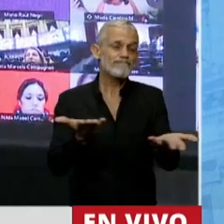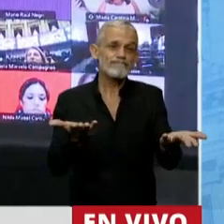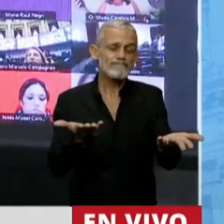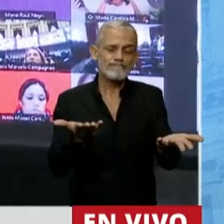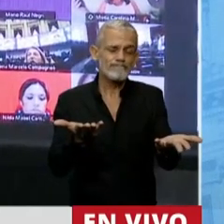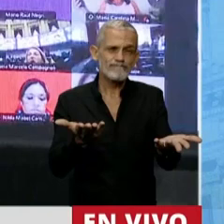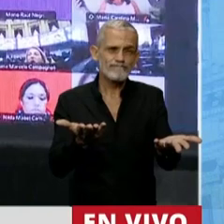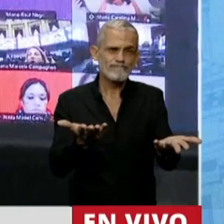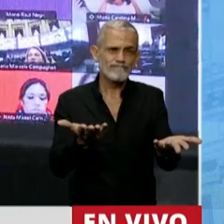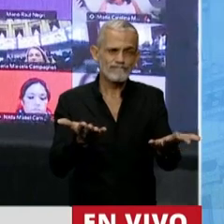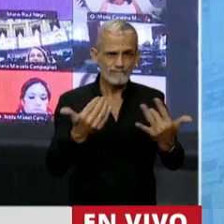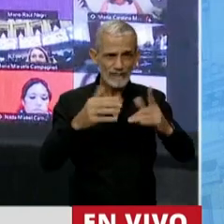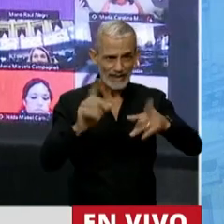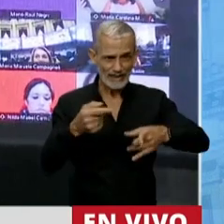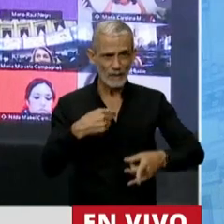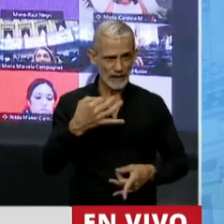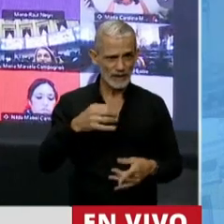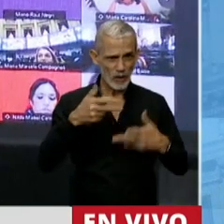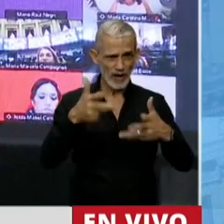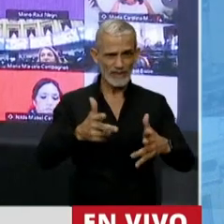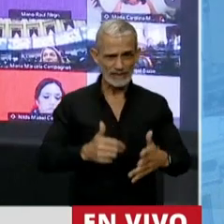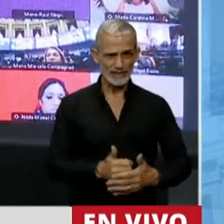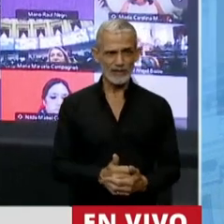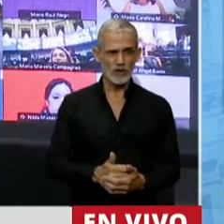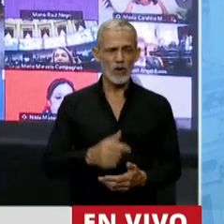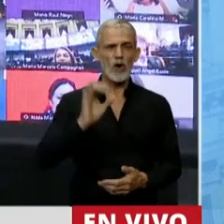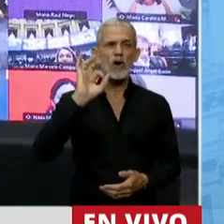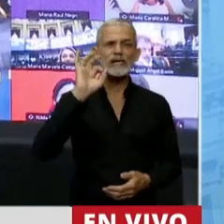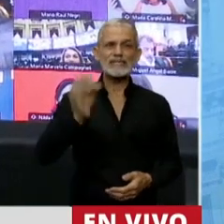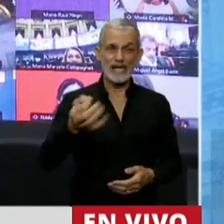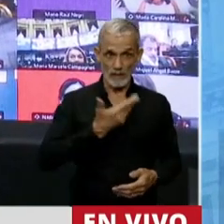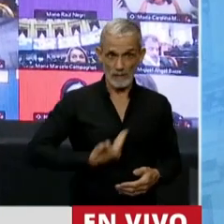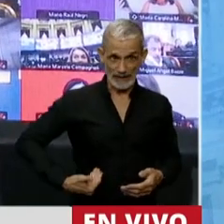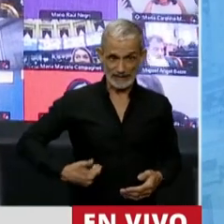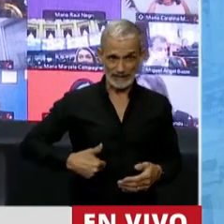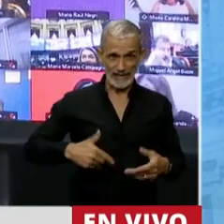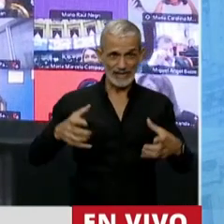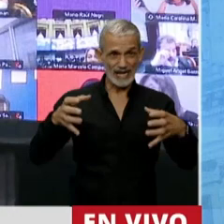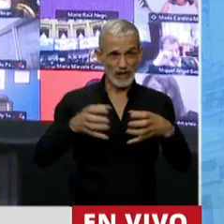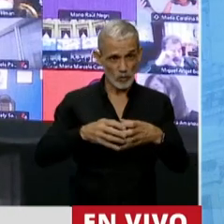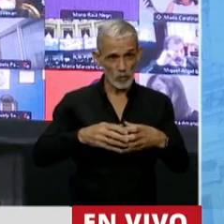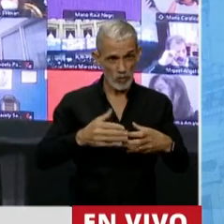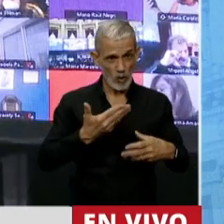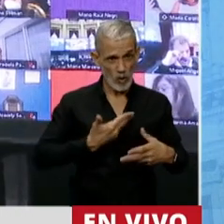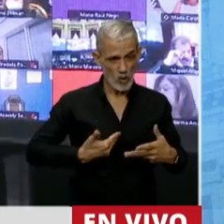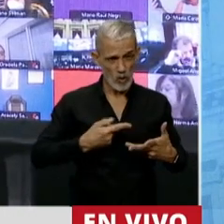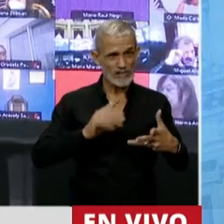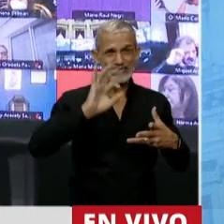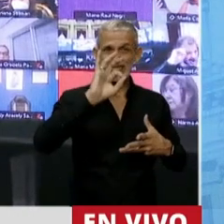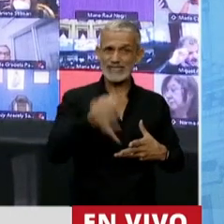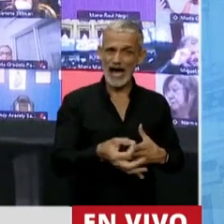algo que también lo debo decir, lo sabe el Presidente del Bloque Oficialista cuando,